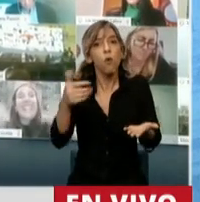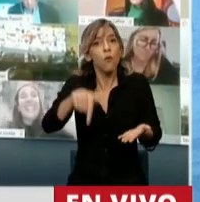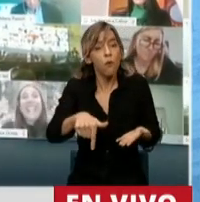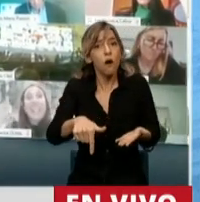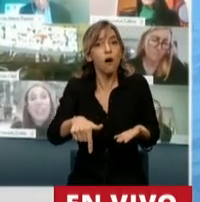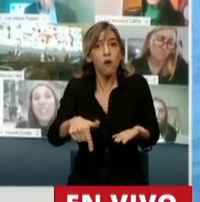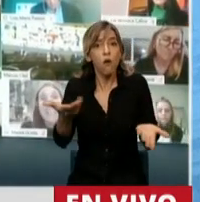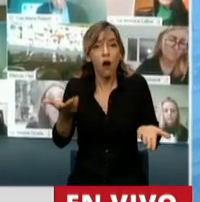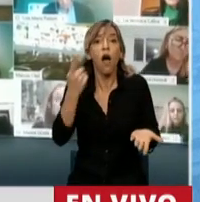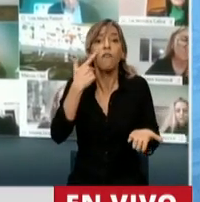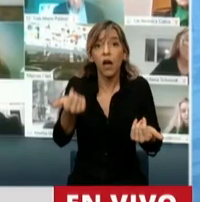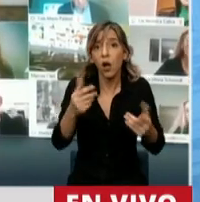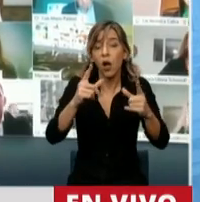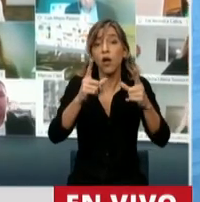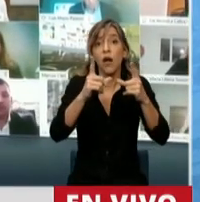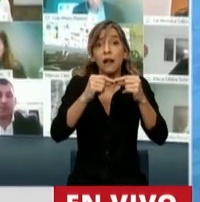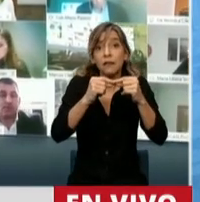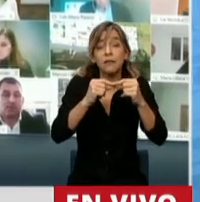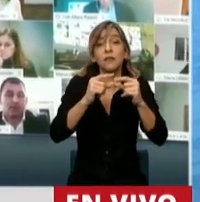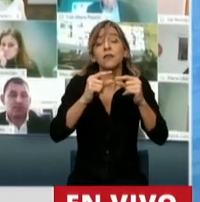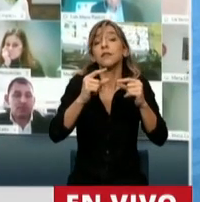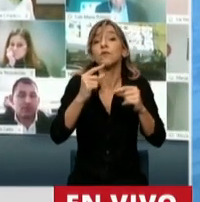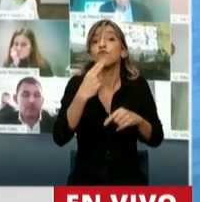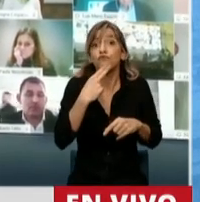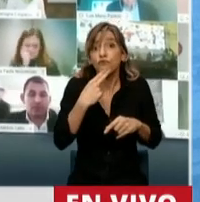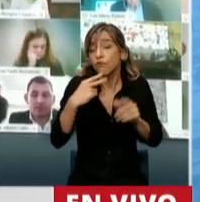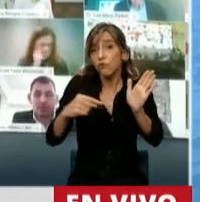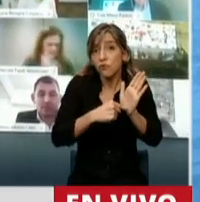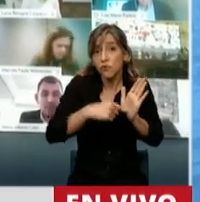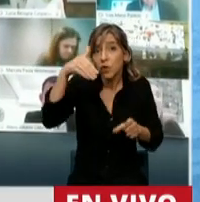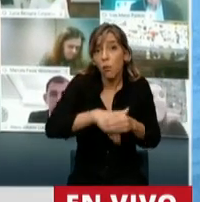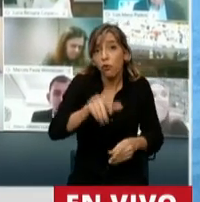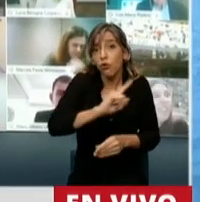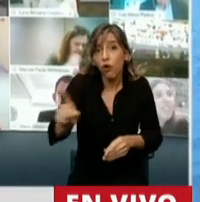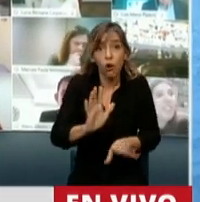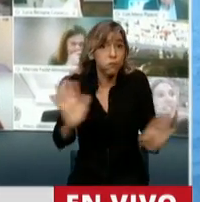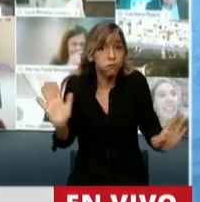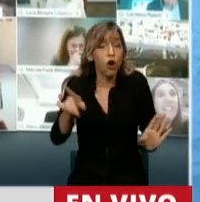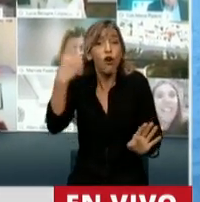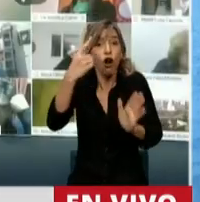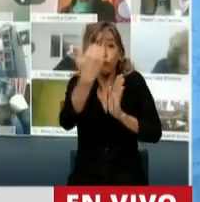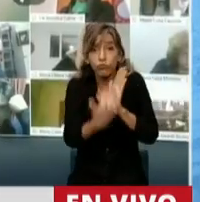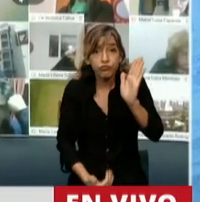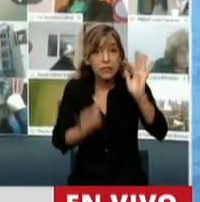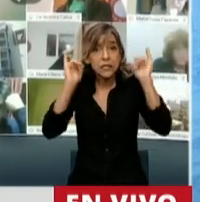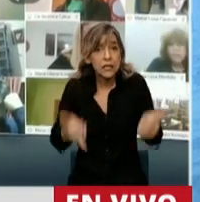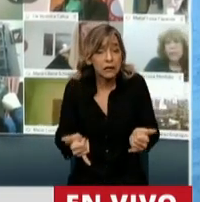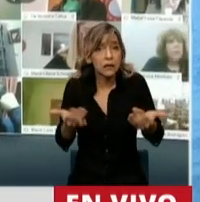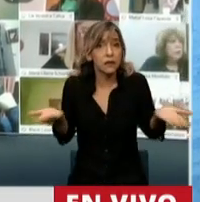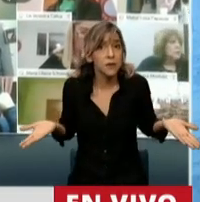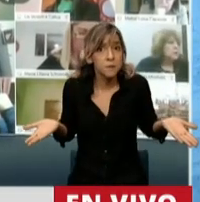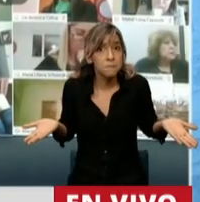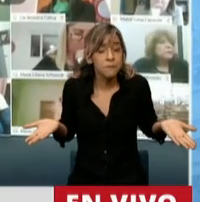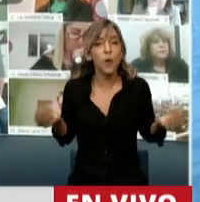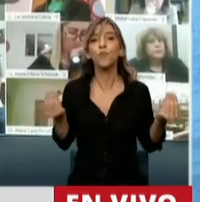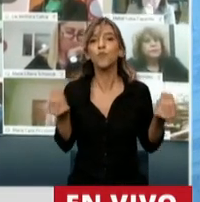y no voten el artículo 11. Que salga la propuesta mayoritaria y que ese voto no salga. ¿Quién gana y quién